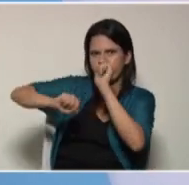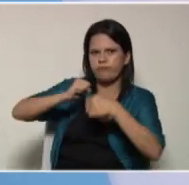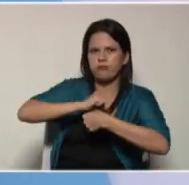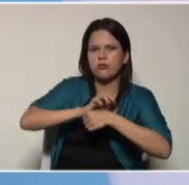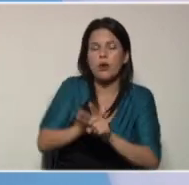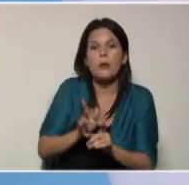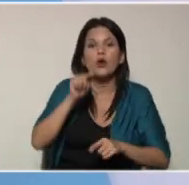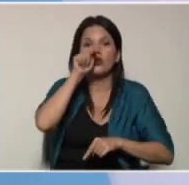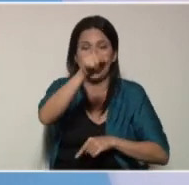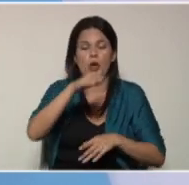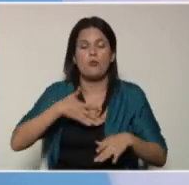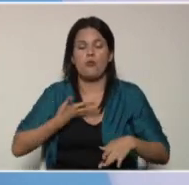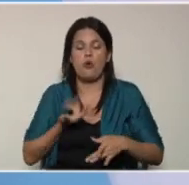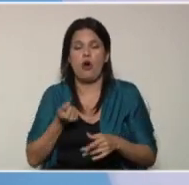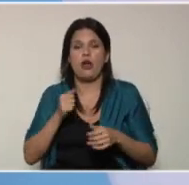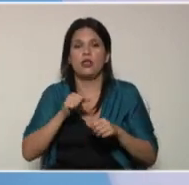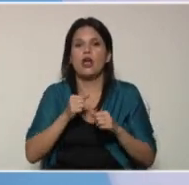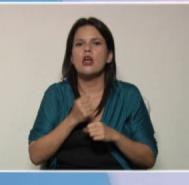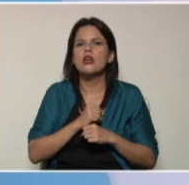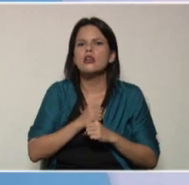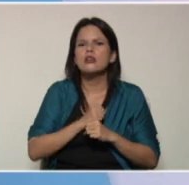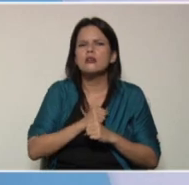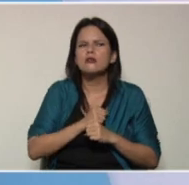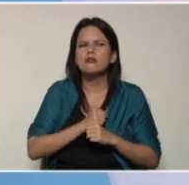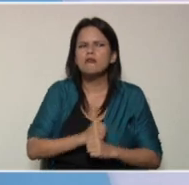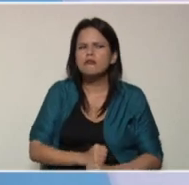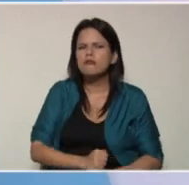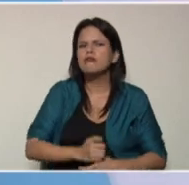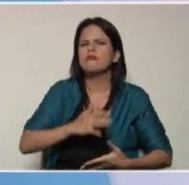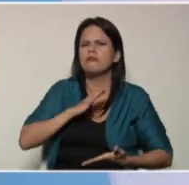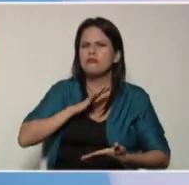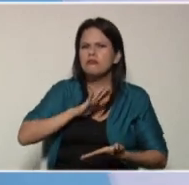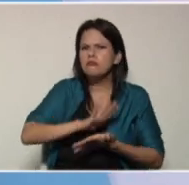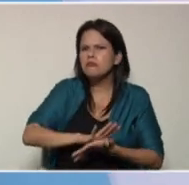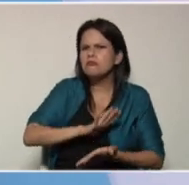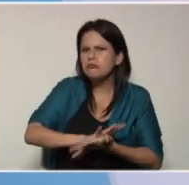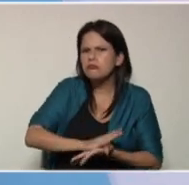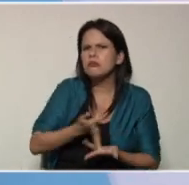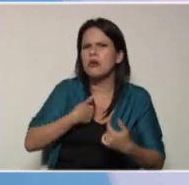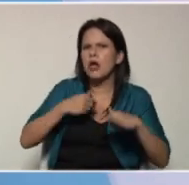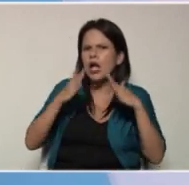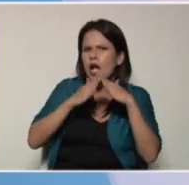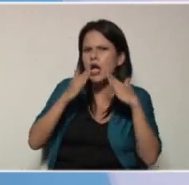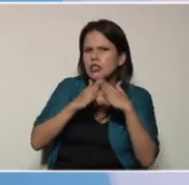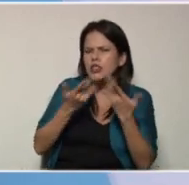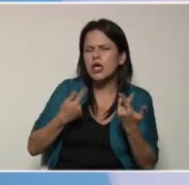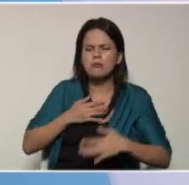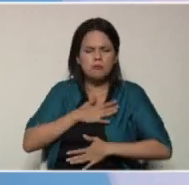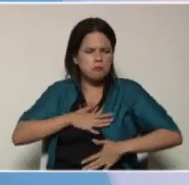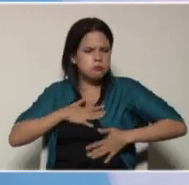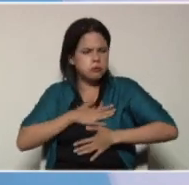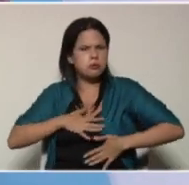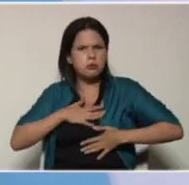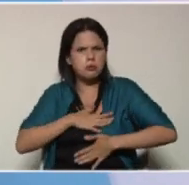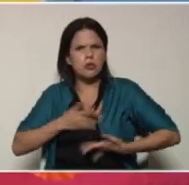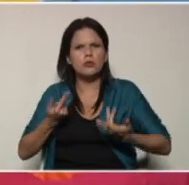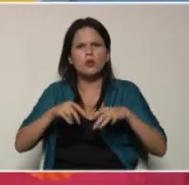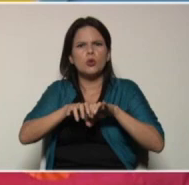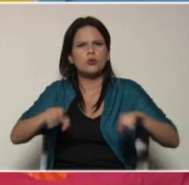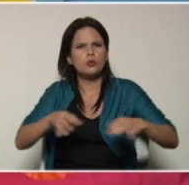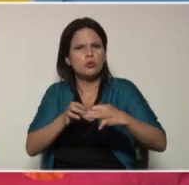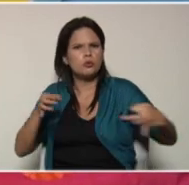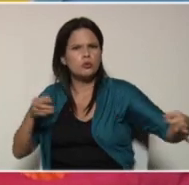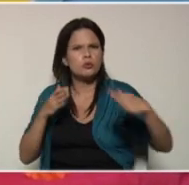estar seguros y seguras en casa, disfrutando de esta nueva modalidad de educación a distancia. Para hacerlo,